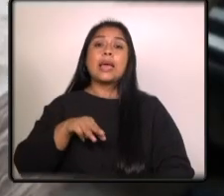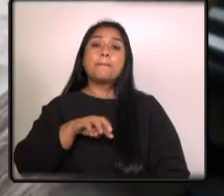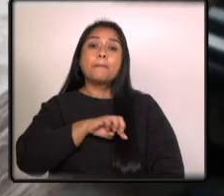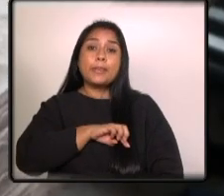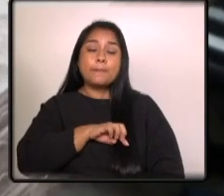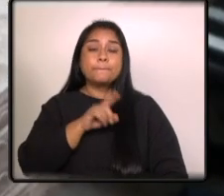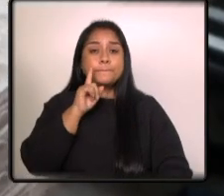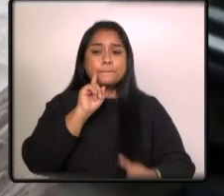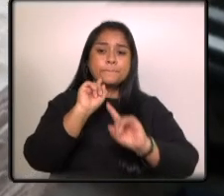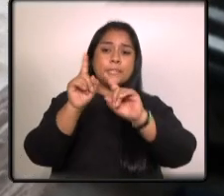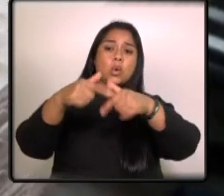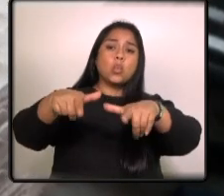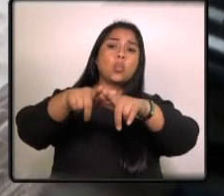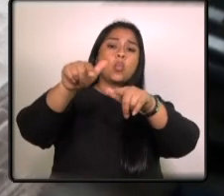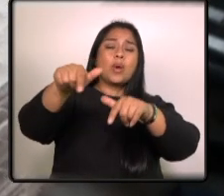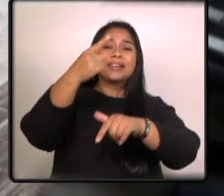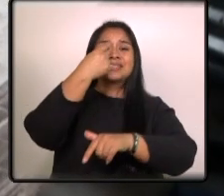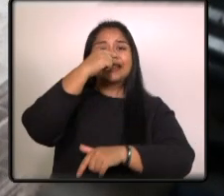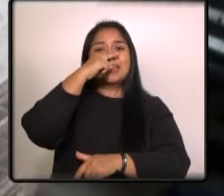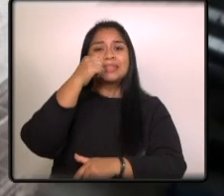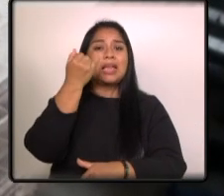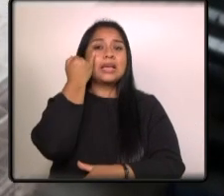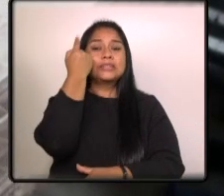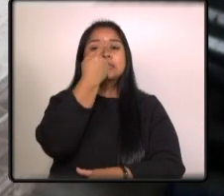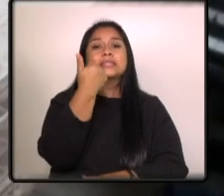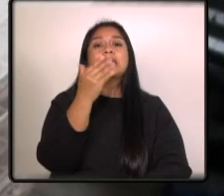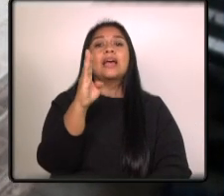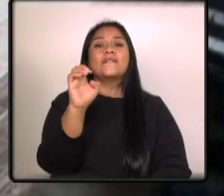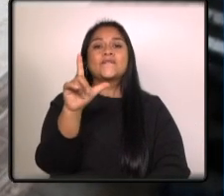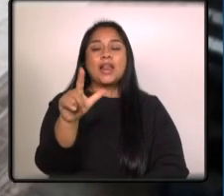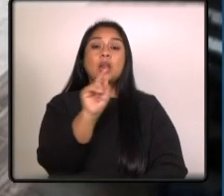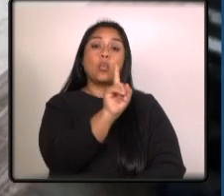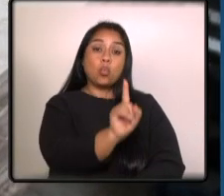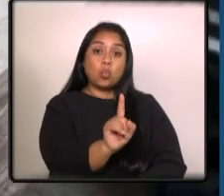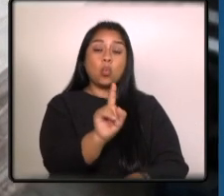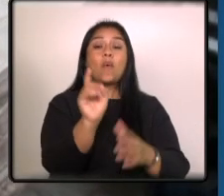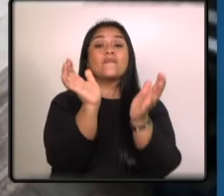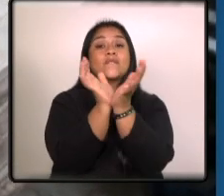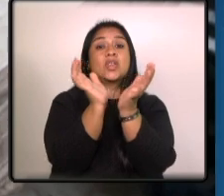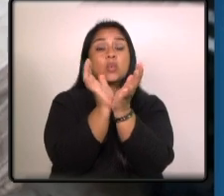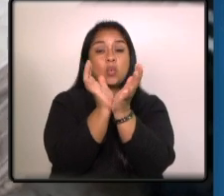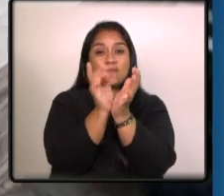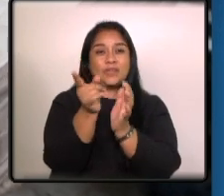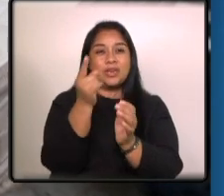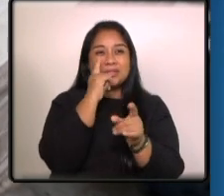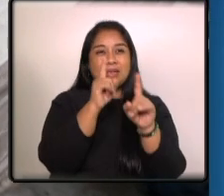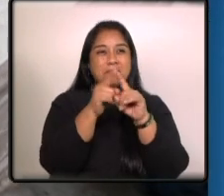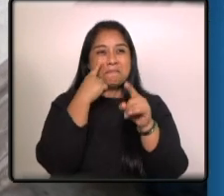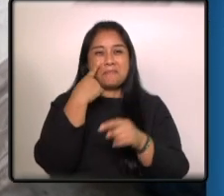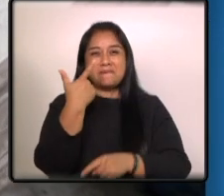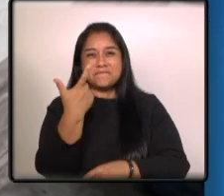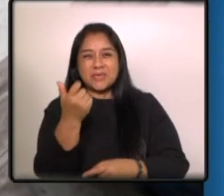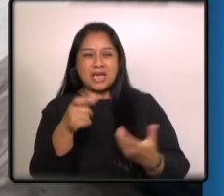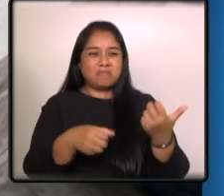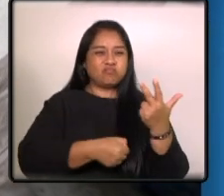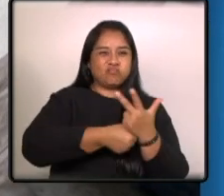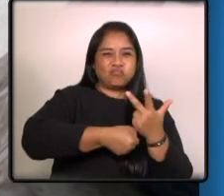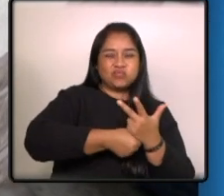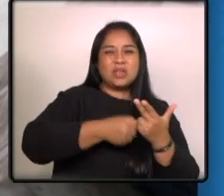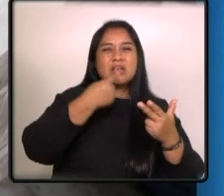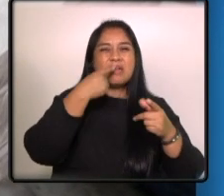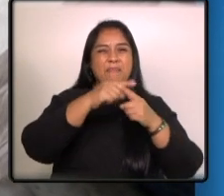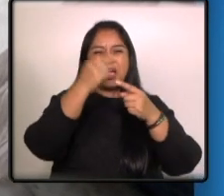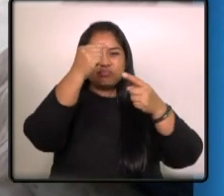colonia santa isabel 1 zona 3 de villanueva se logró la incautación de armas de grueso calibre municiones útiles y otros